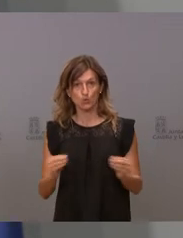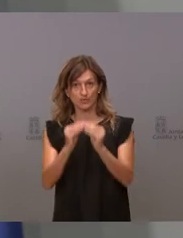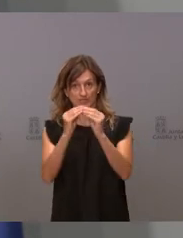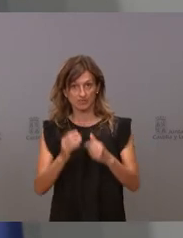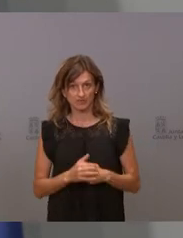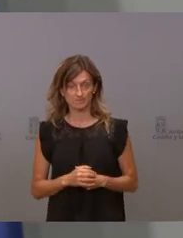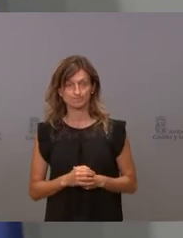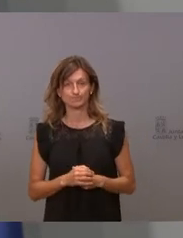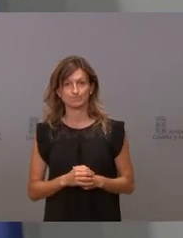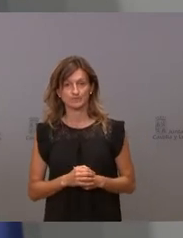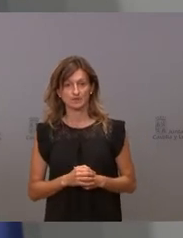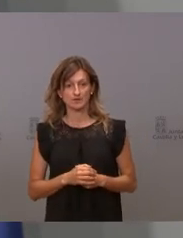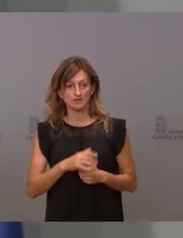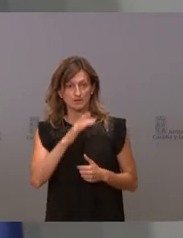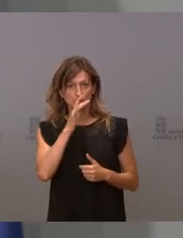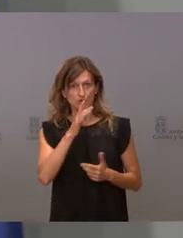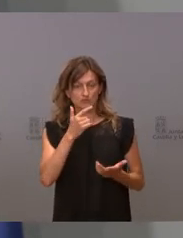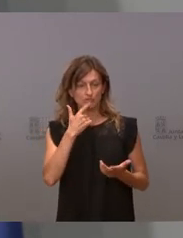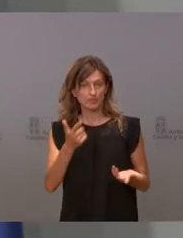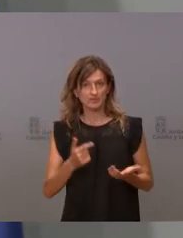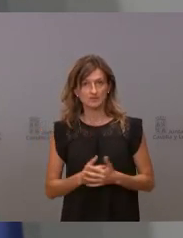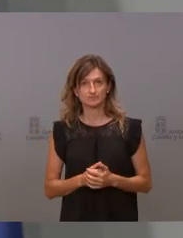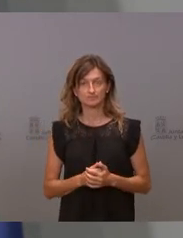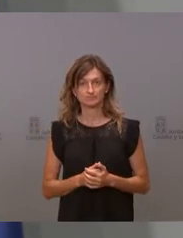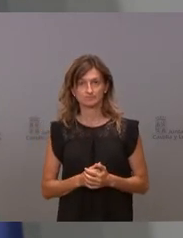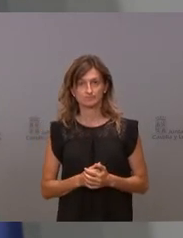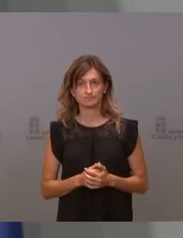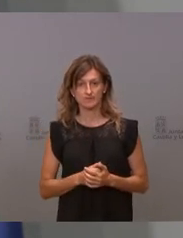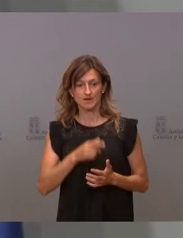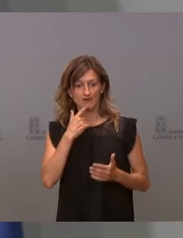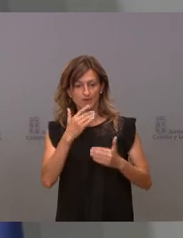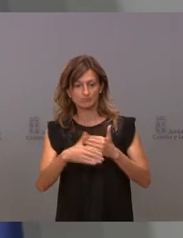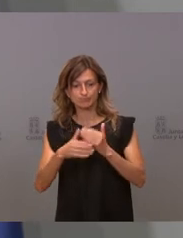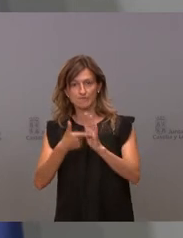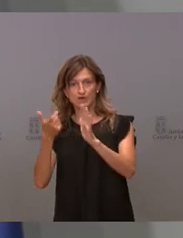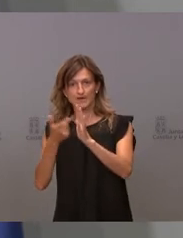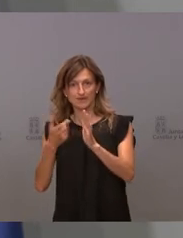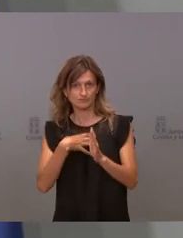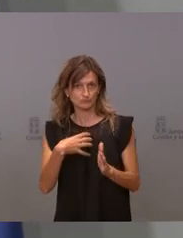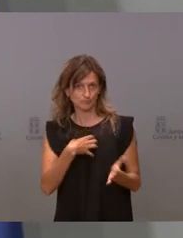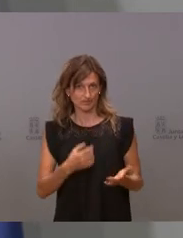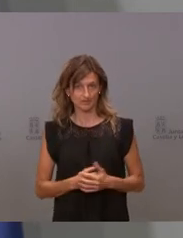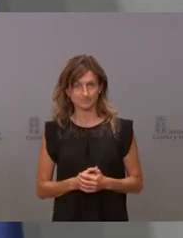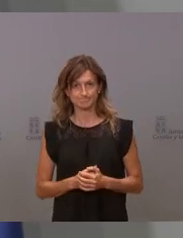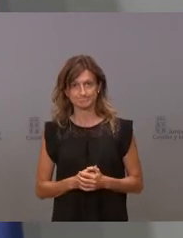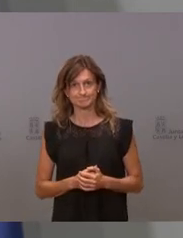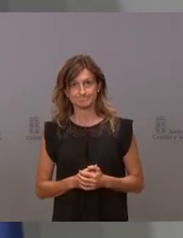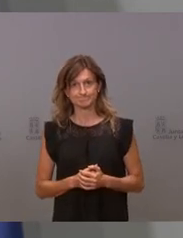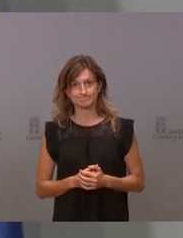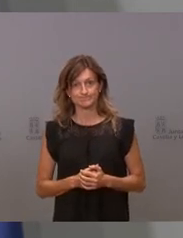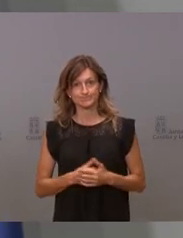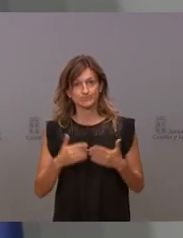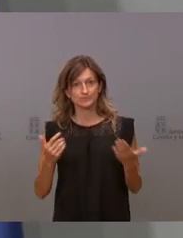introducir un mensaje de aquí no pasa nada, aquí no hay riesgo. Por tanto, mantener